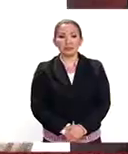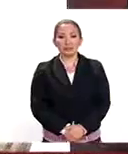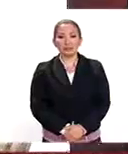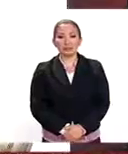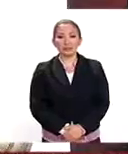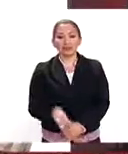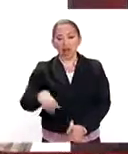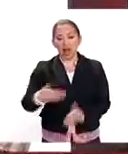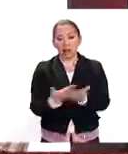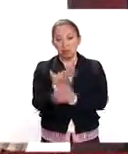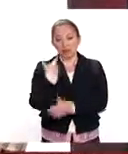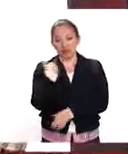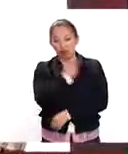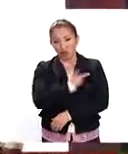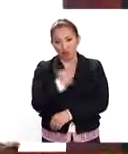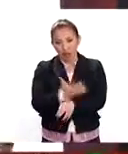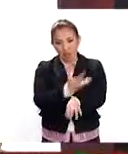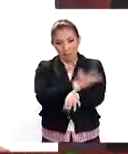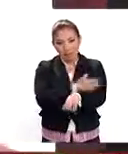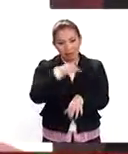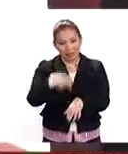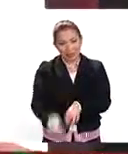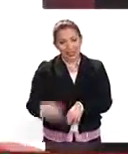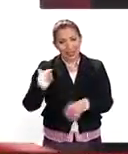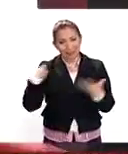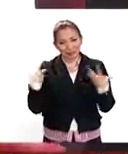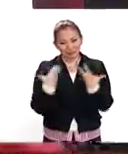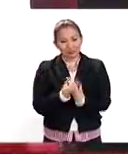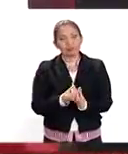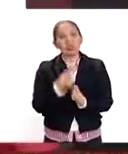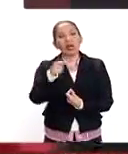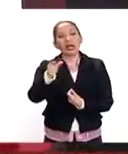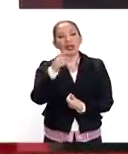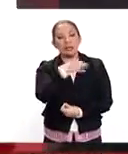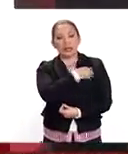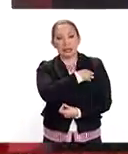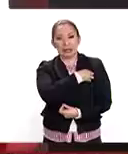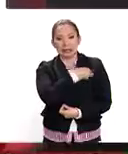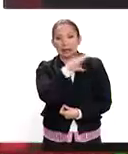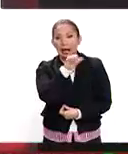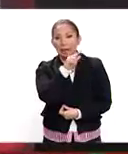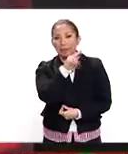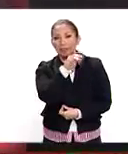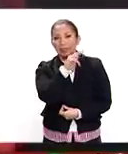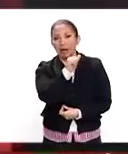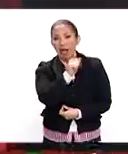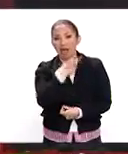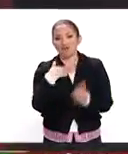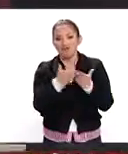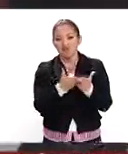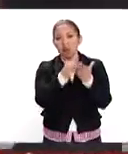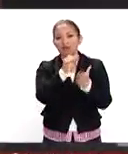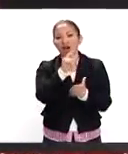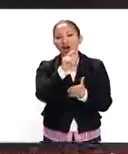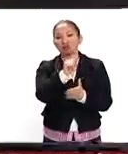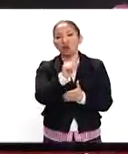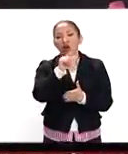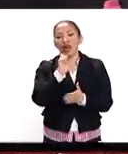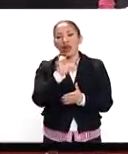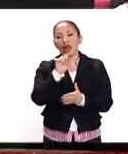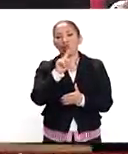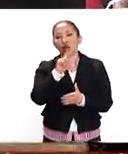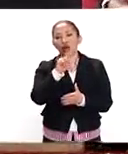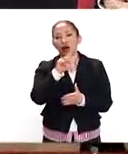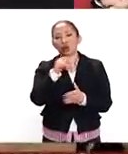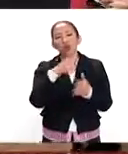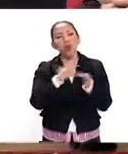Esta mañana nos da mucho gusto que esté aquí con nosotros el capitán, el capitán de navío Fausto Eduardo Olivares, quien